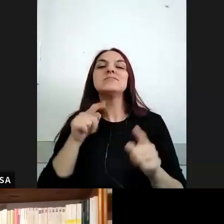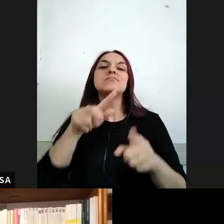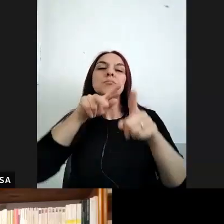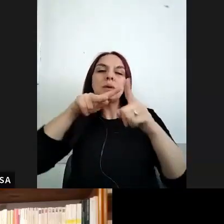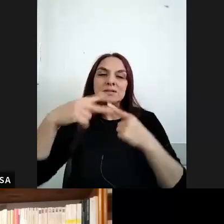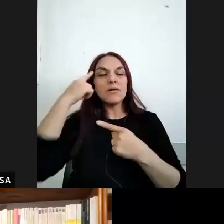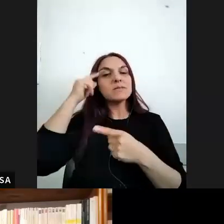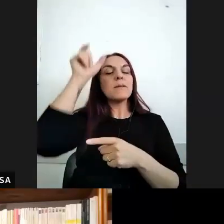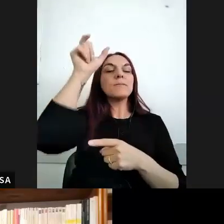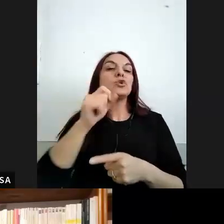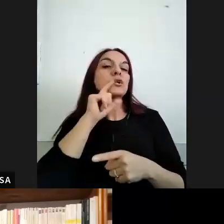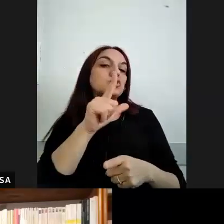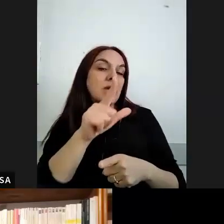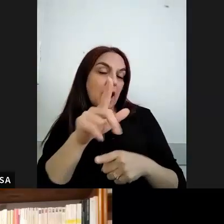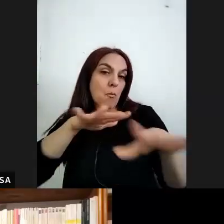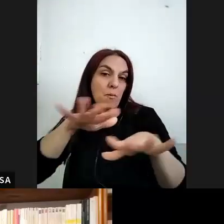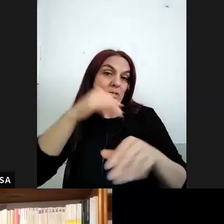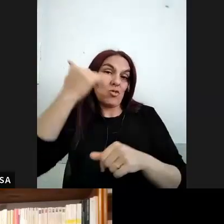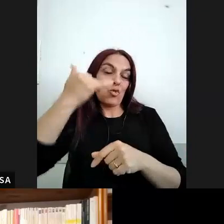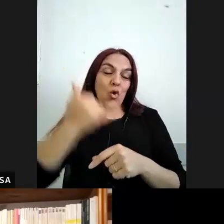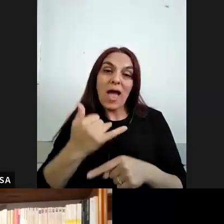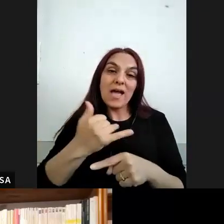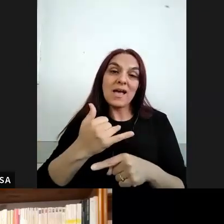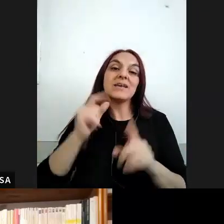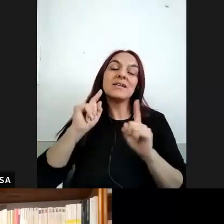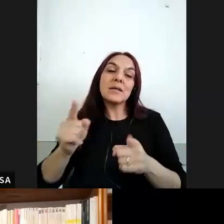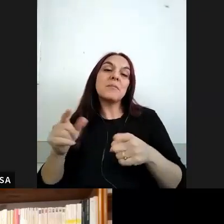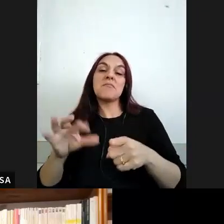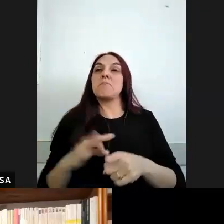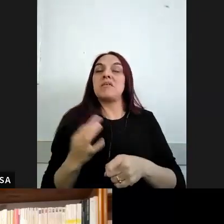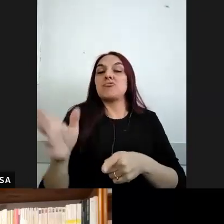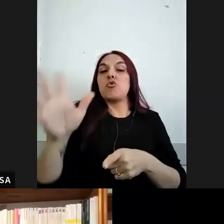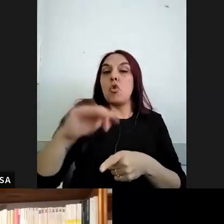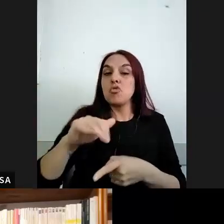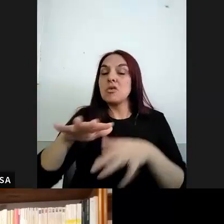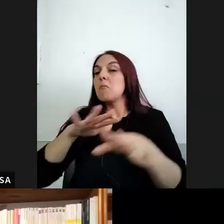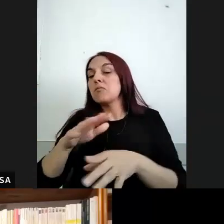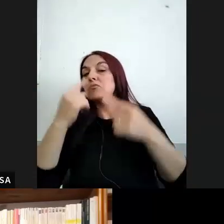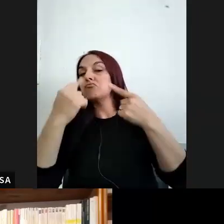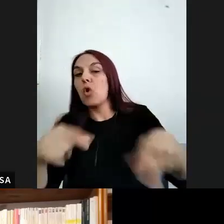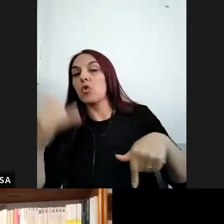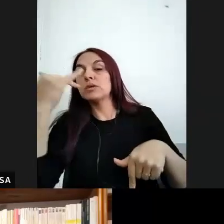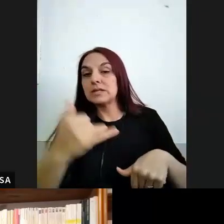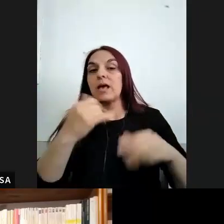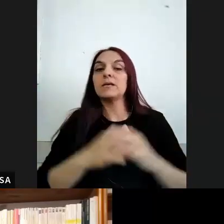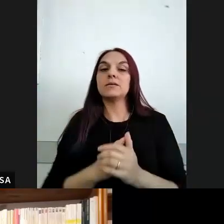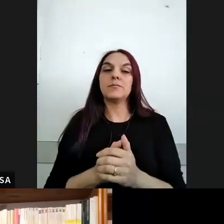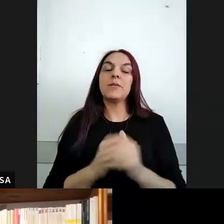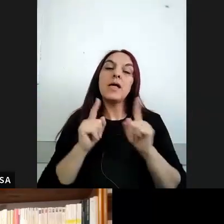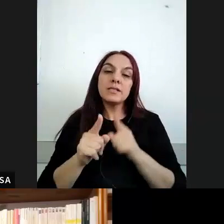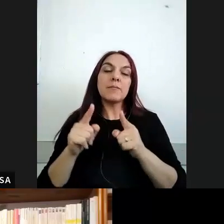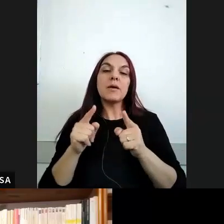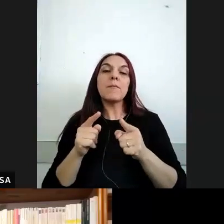sujetos sociales se mueven se escriben en ámbitos heterogéneos de la vida cotidiana que están atravesados por distintos procesos